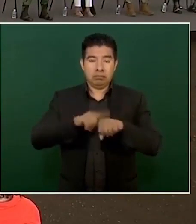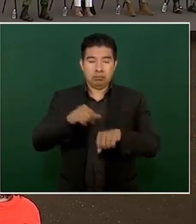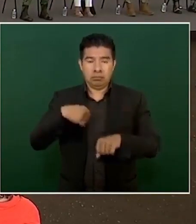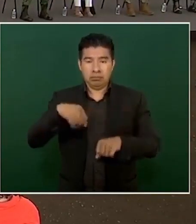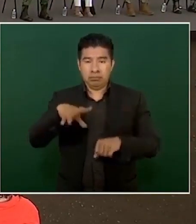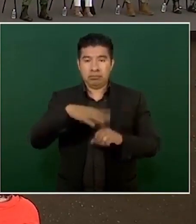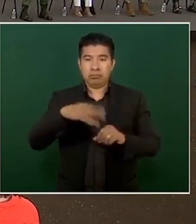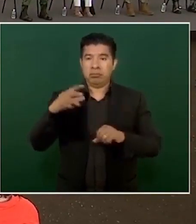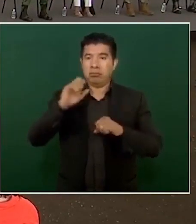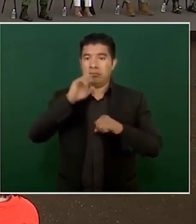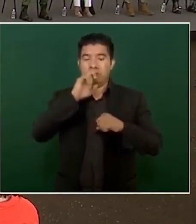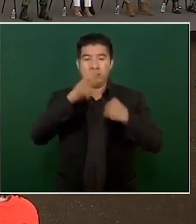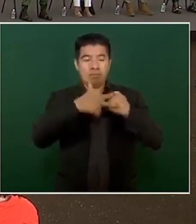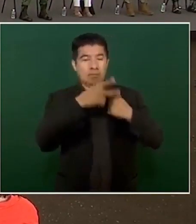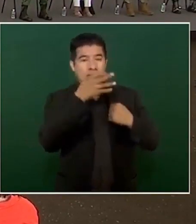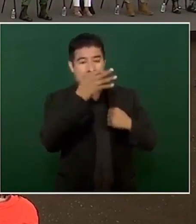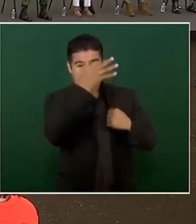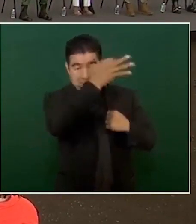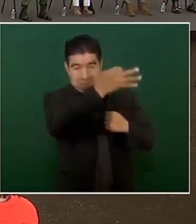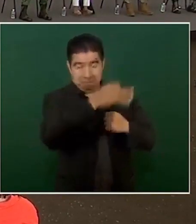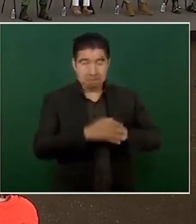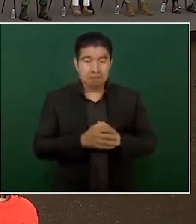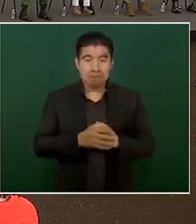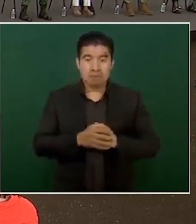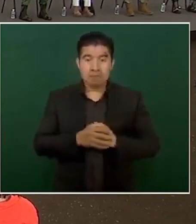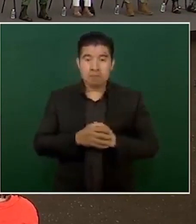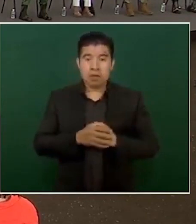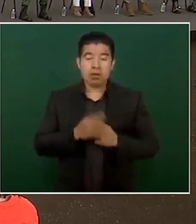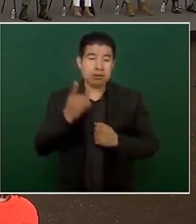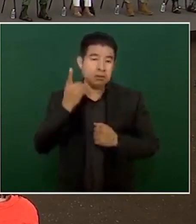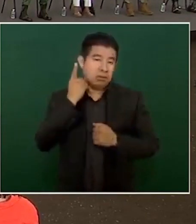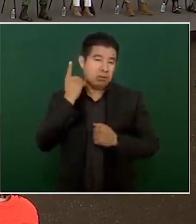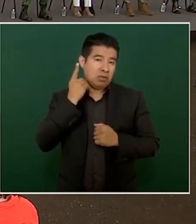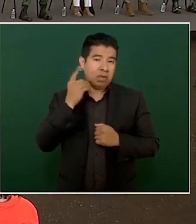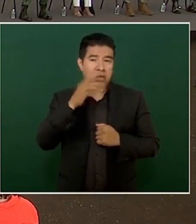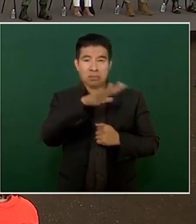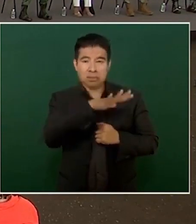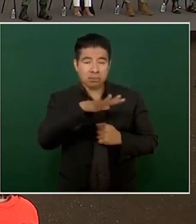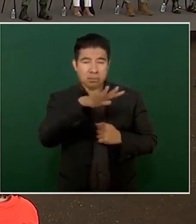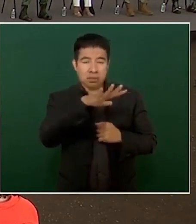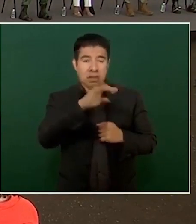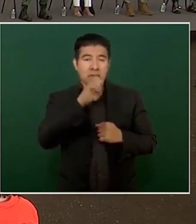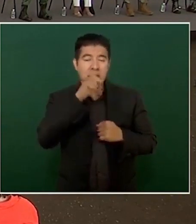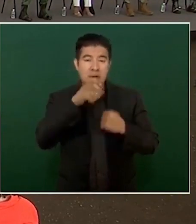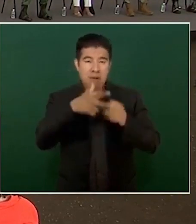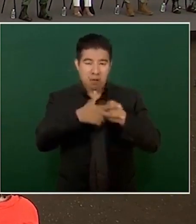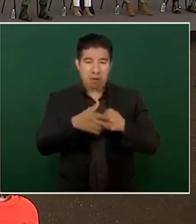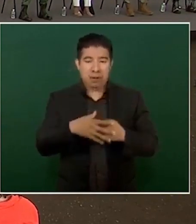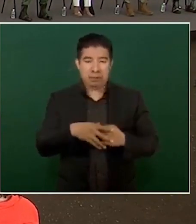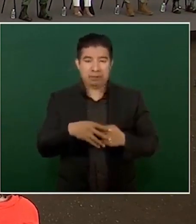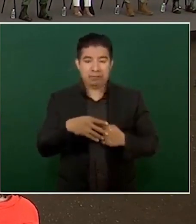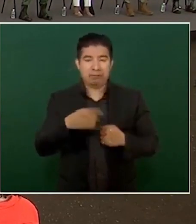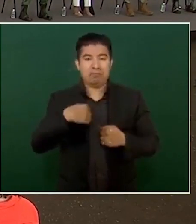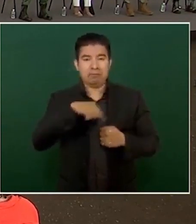A los diputados Del parlamento europeo Basta de corrupción